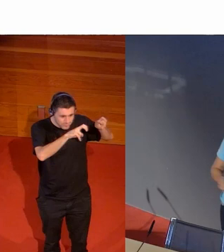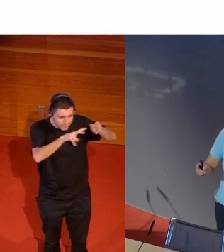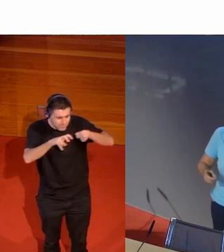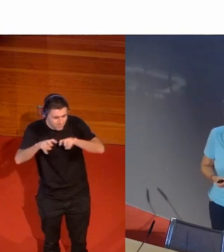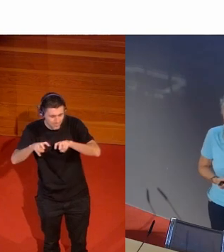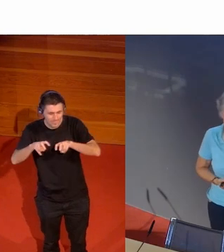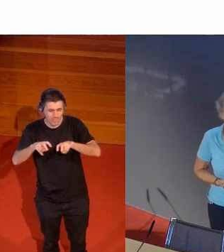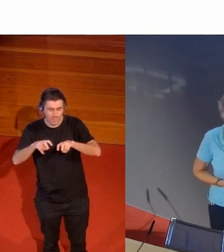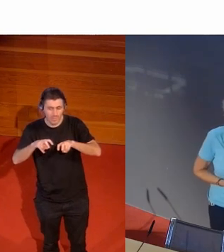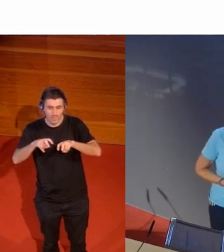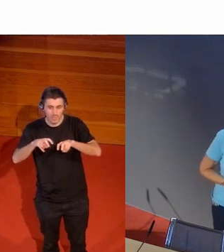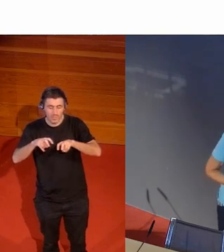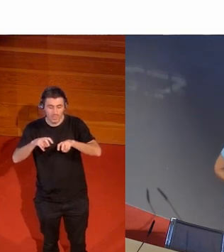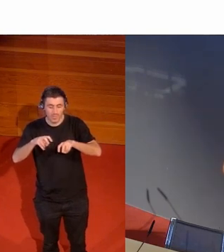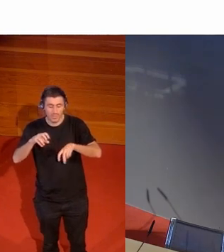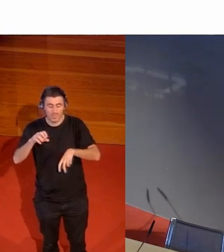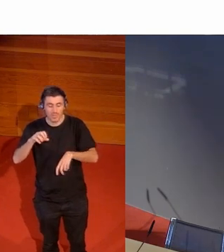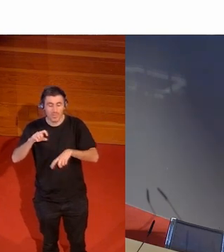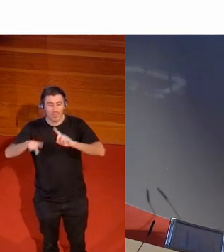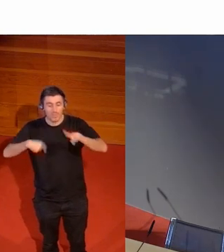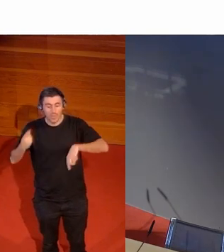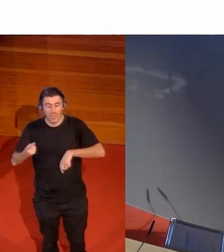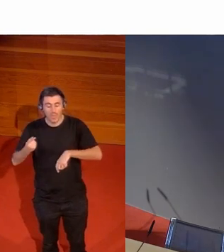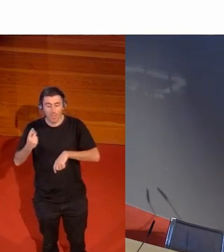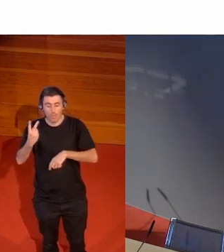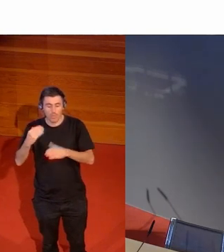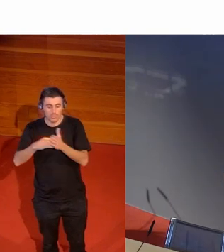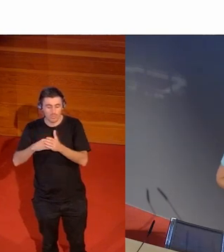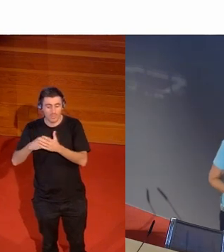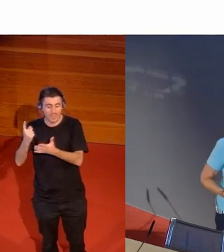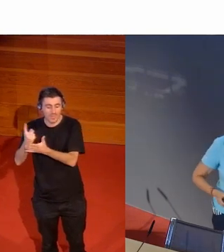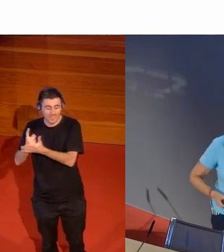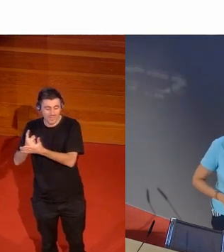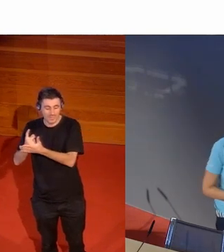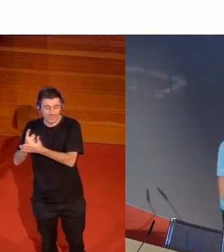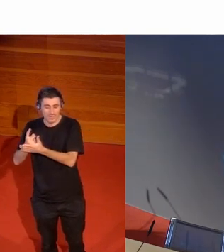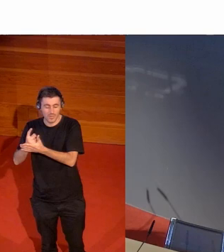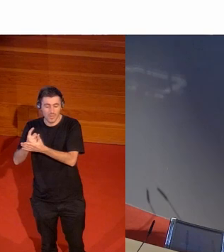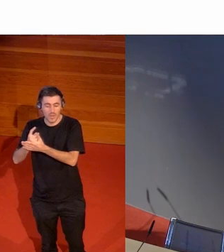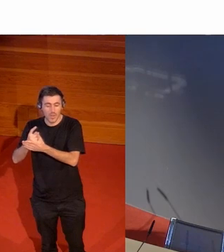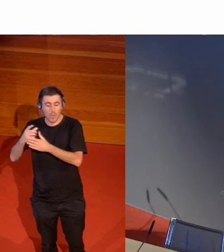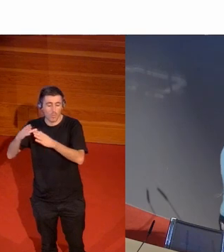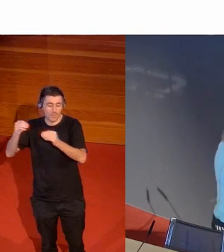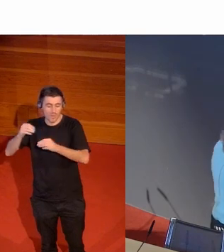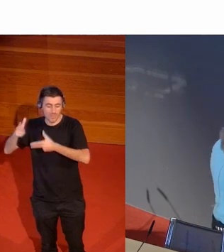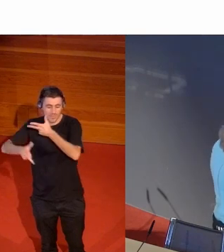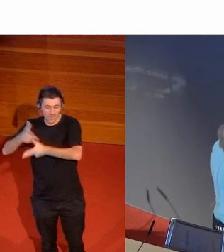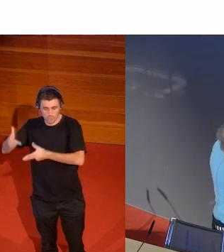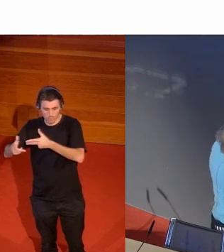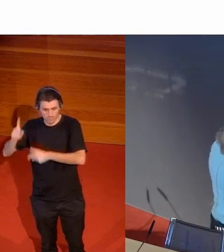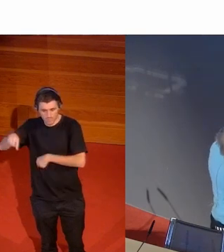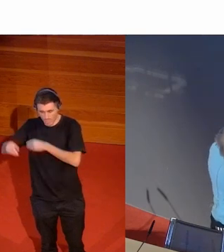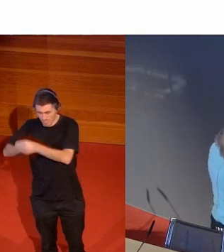Reyes de la Universidad del País Vasco hace lo mismo pero en 2016 vamos a ver las diferencias esto son las